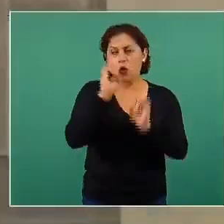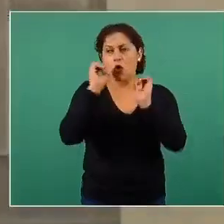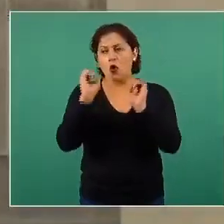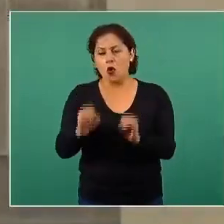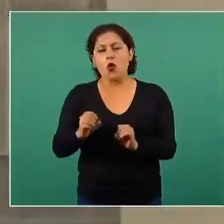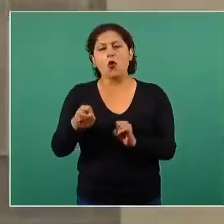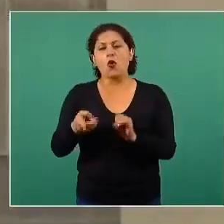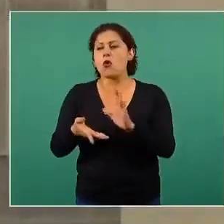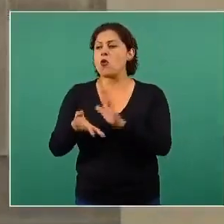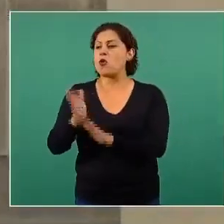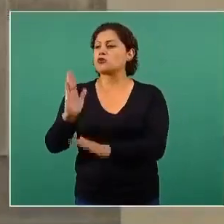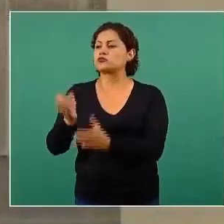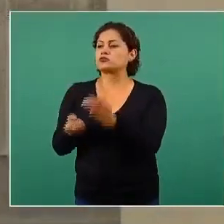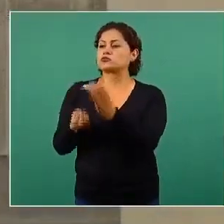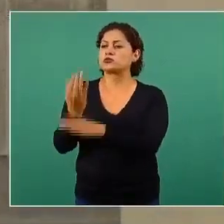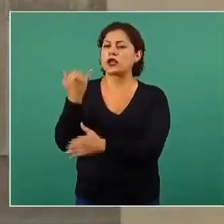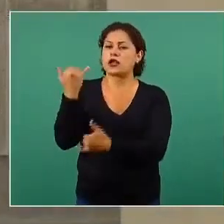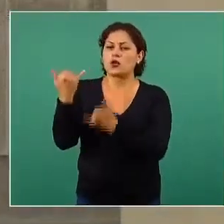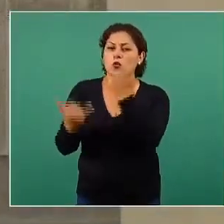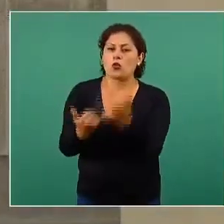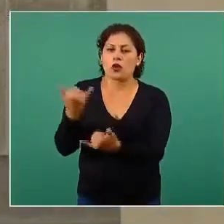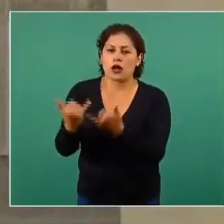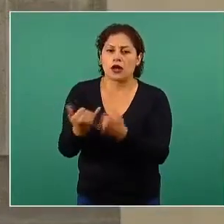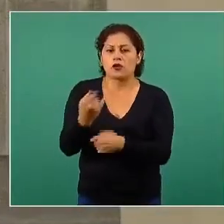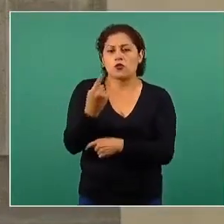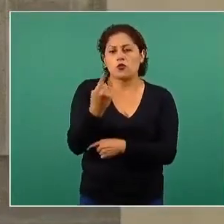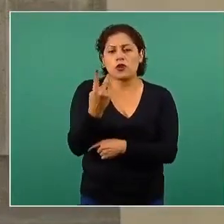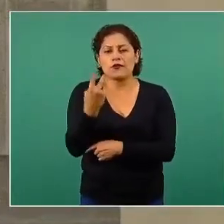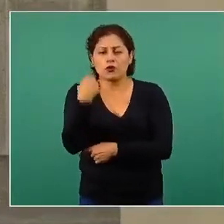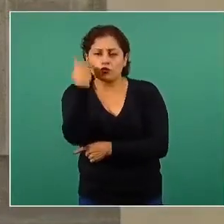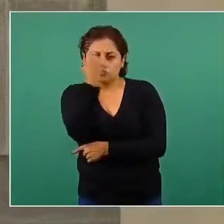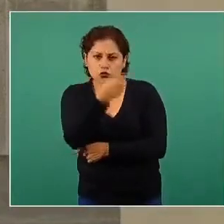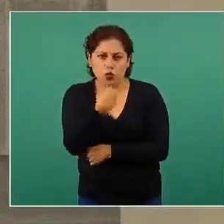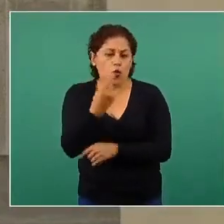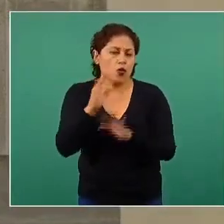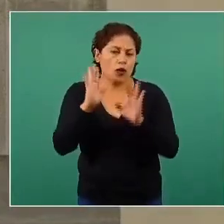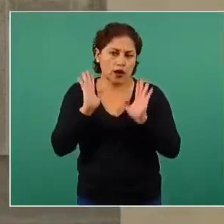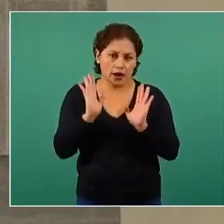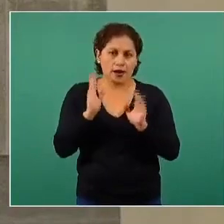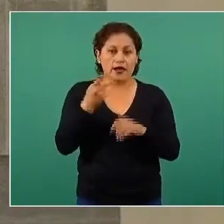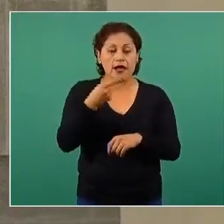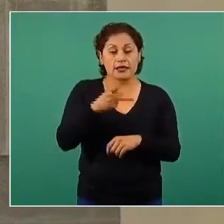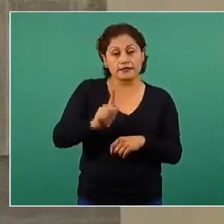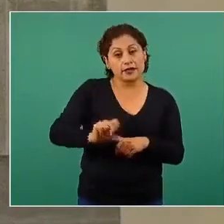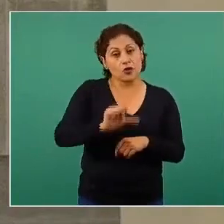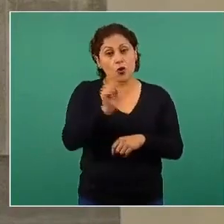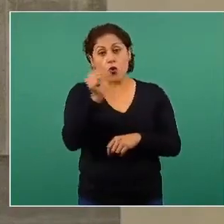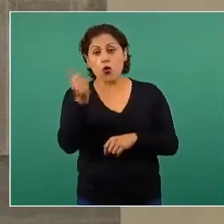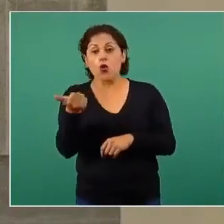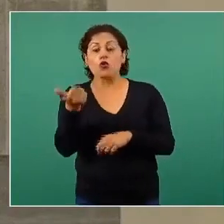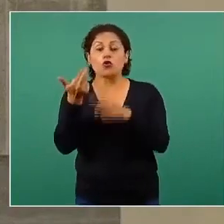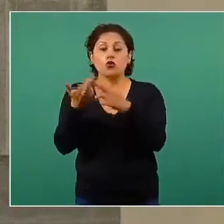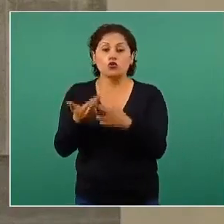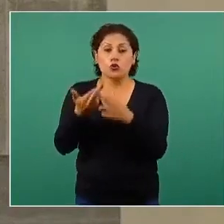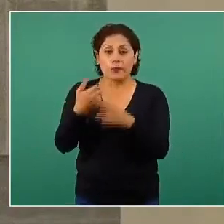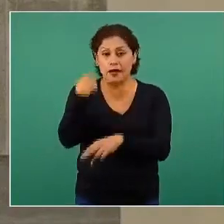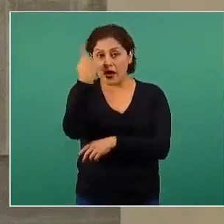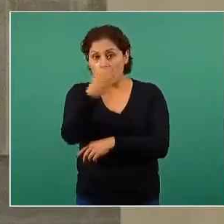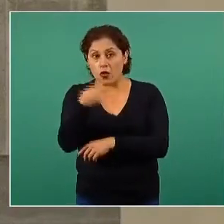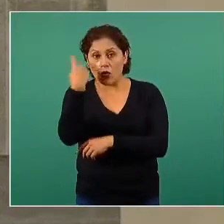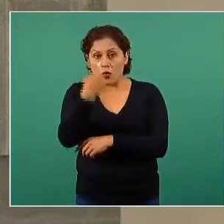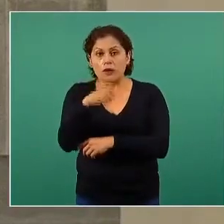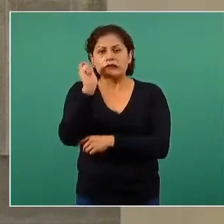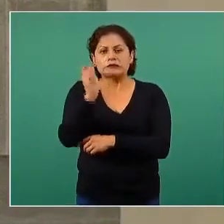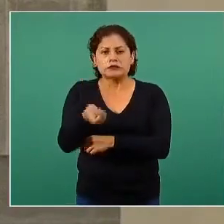Va a jugar una hora, dos horas. Pero, ¿qué hace el resto de las diez horas que quedan del día? Estar